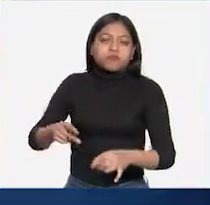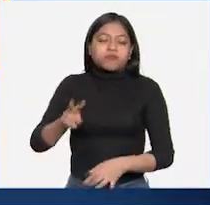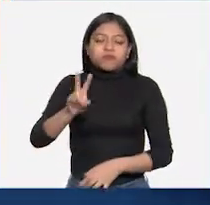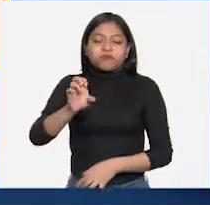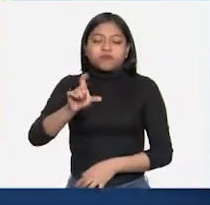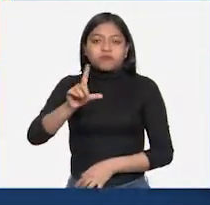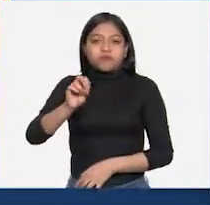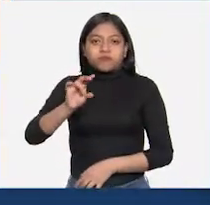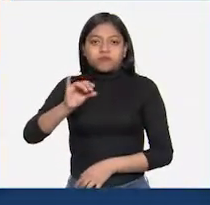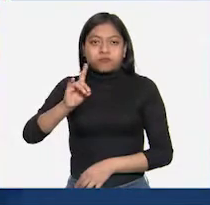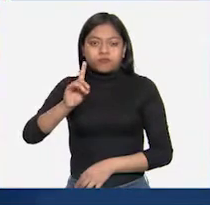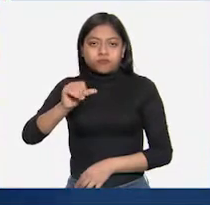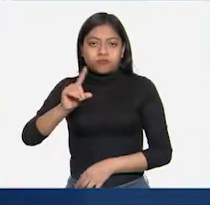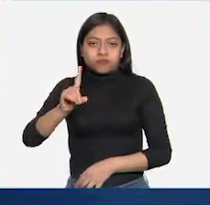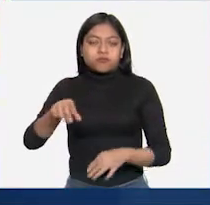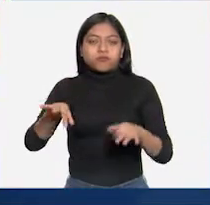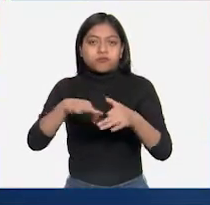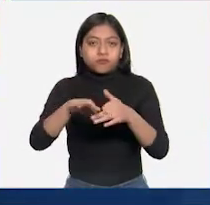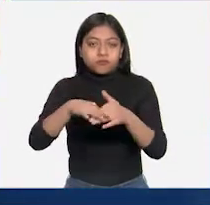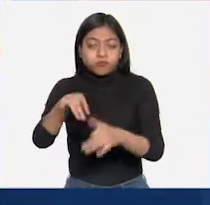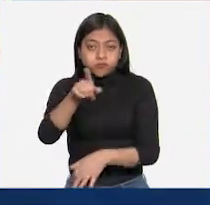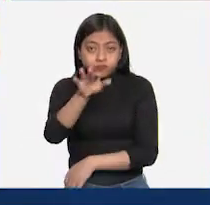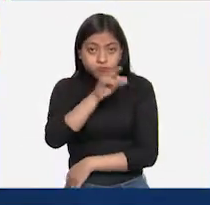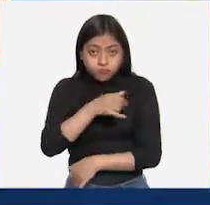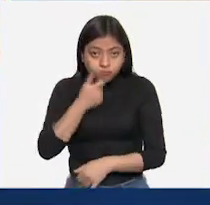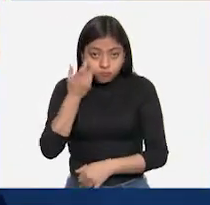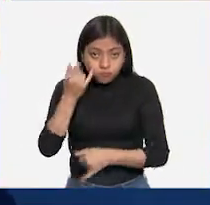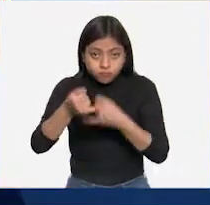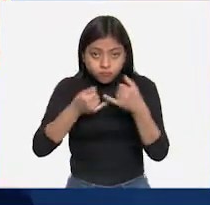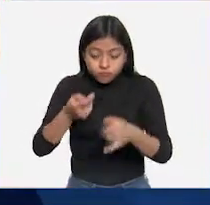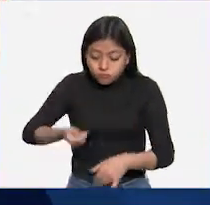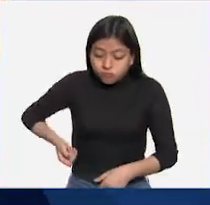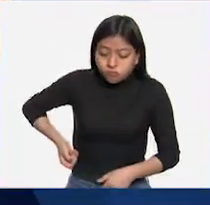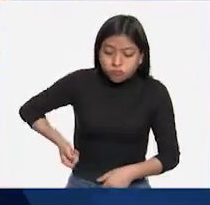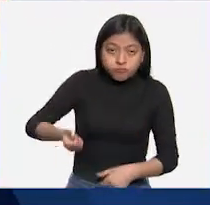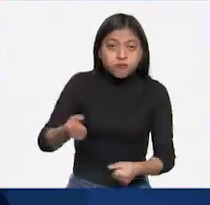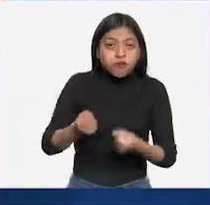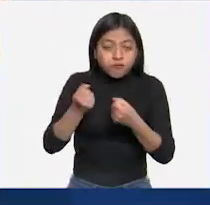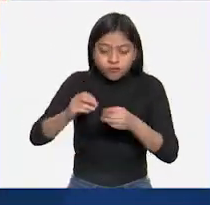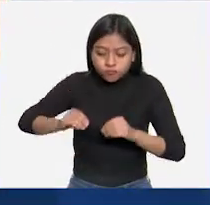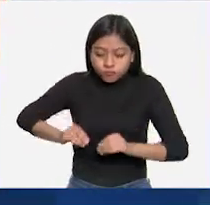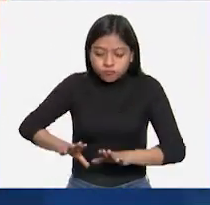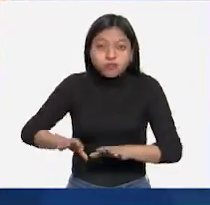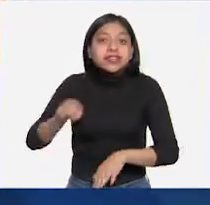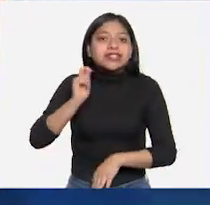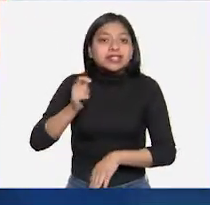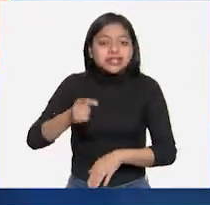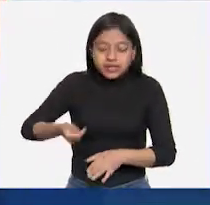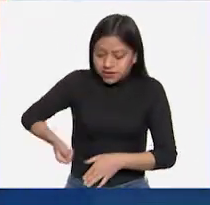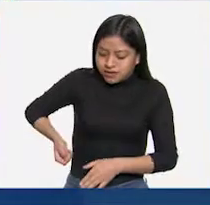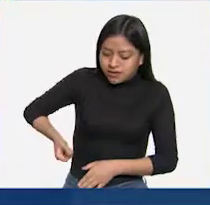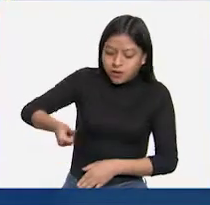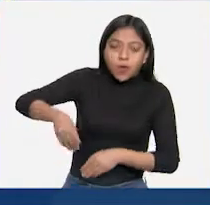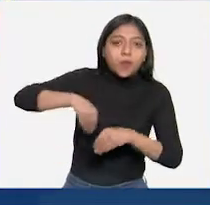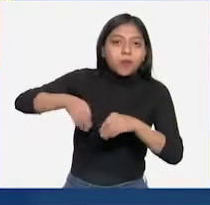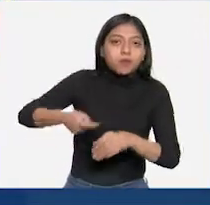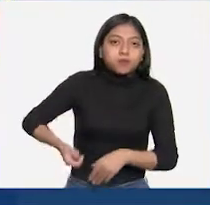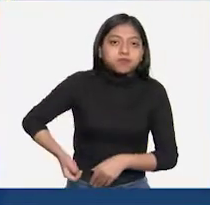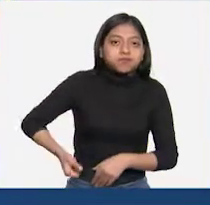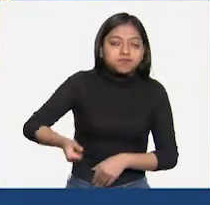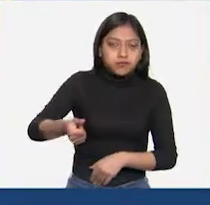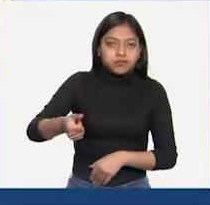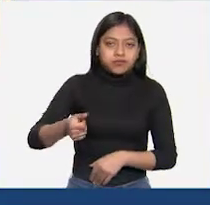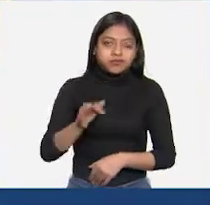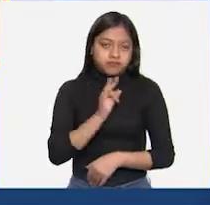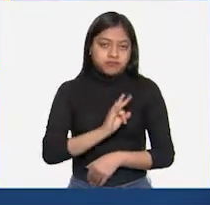Cuando dos canicas chocan entre sí, ejercen una fuerza contra otra, haciendo que su movimiento se vea afectado.